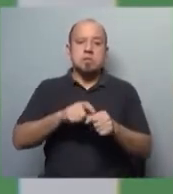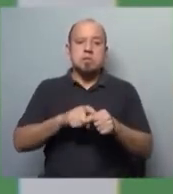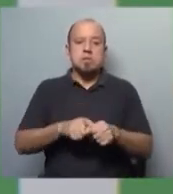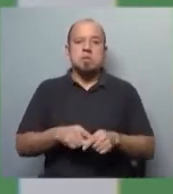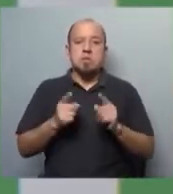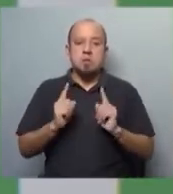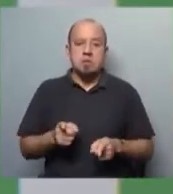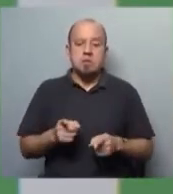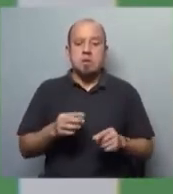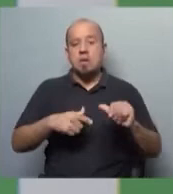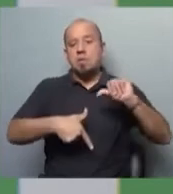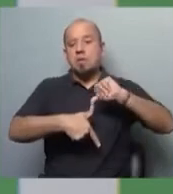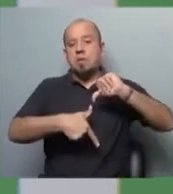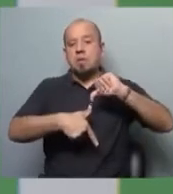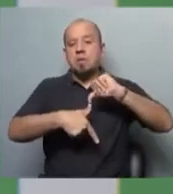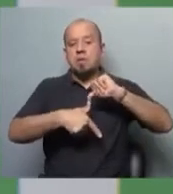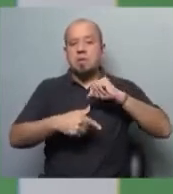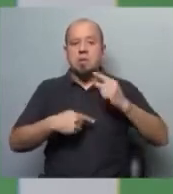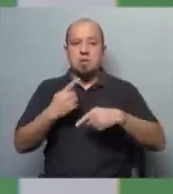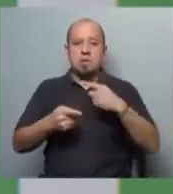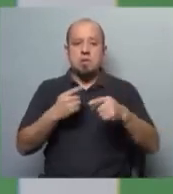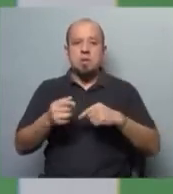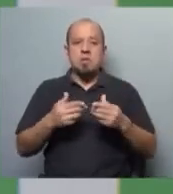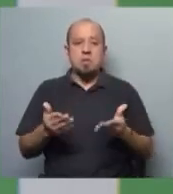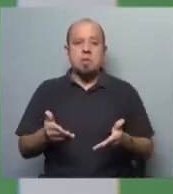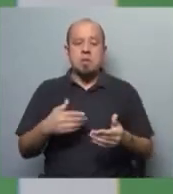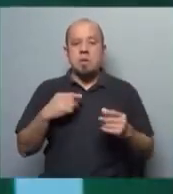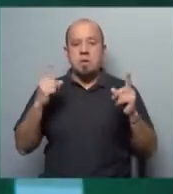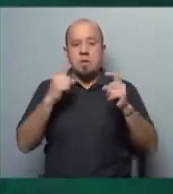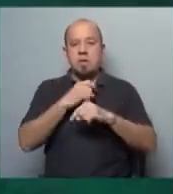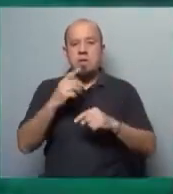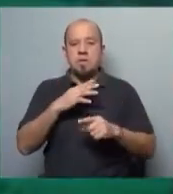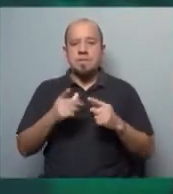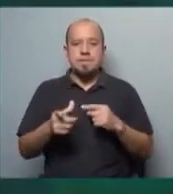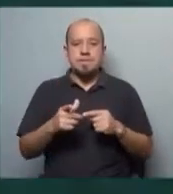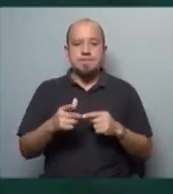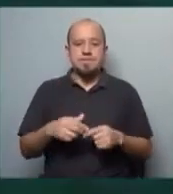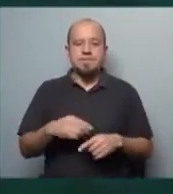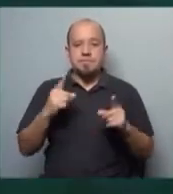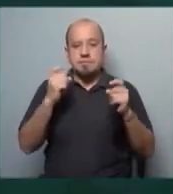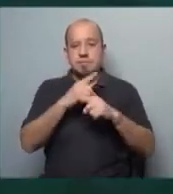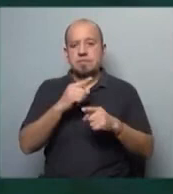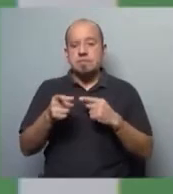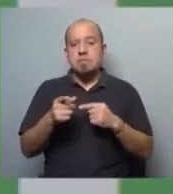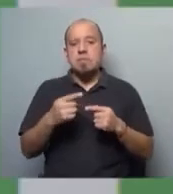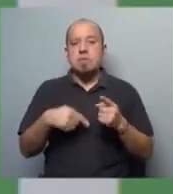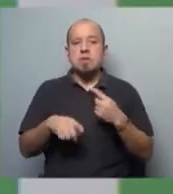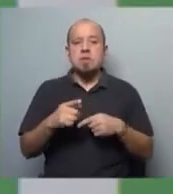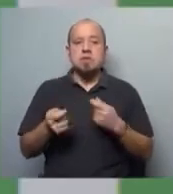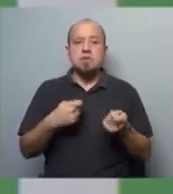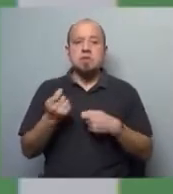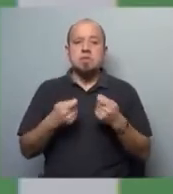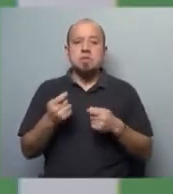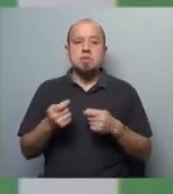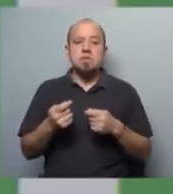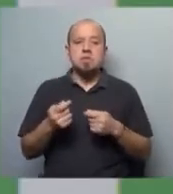América Latina sigue siendo también la región donde más dificultades hay para el ejercicio de la libertad sindical, la unión colectiva, y tiene,